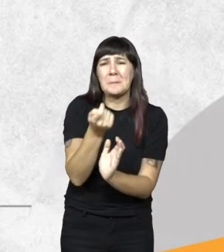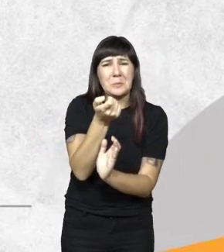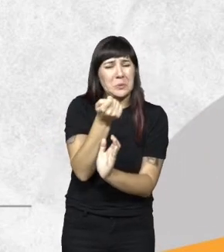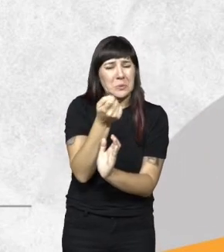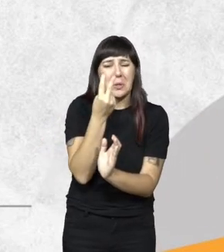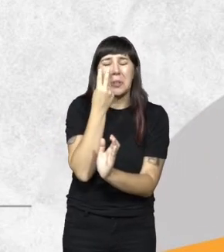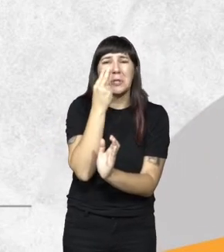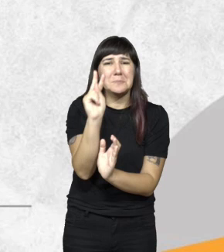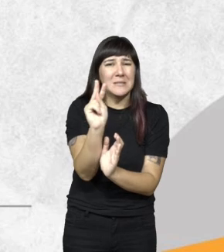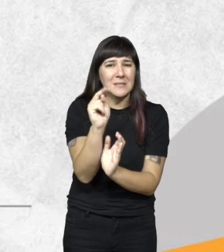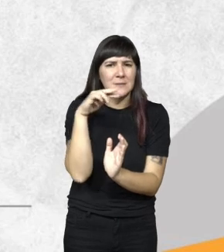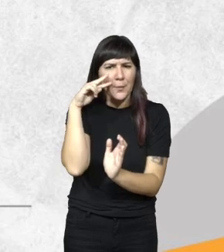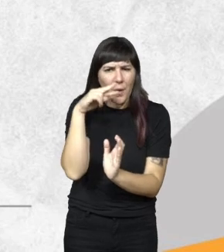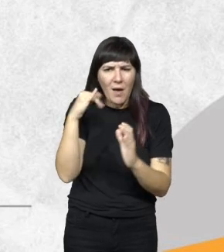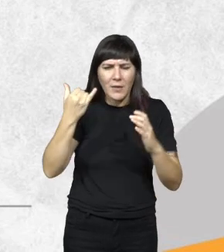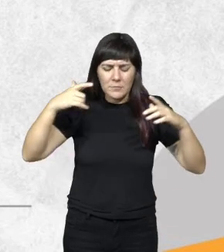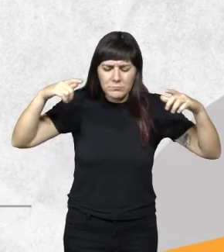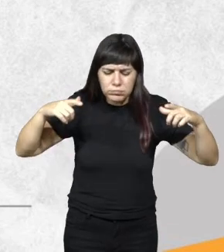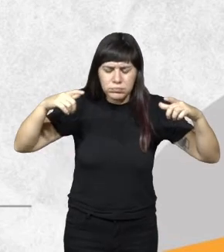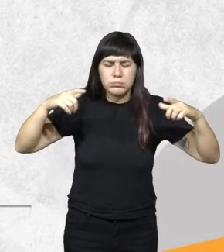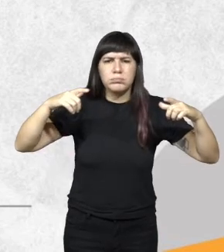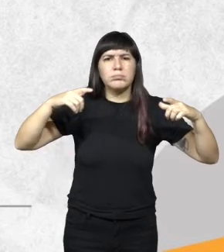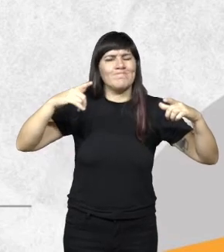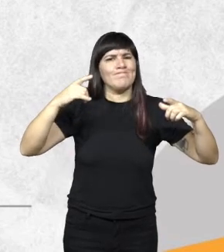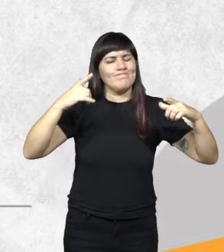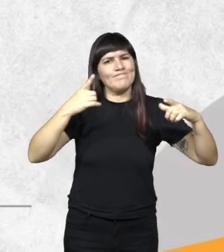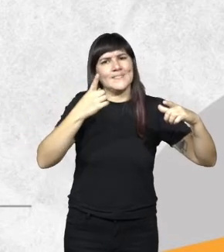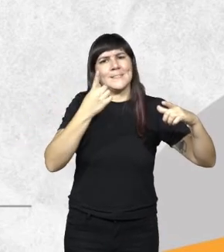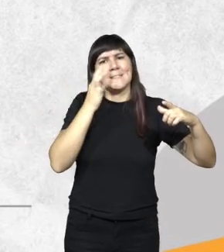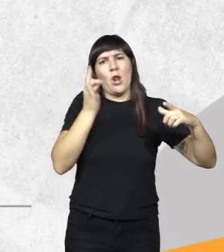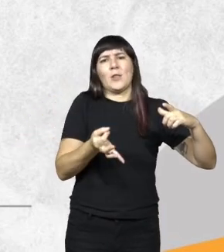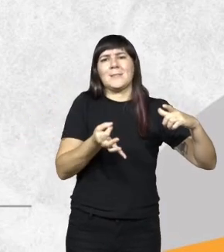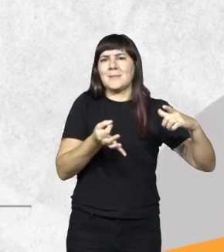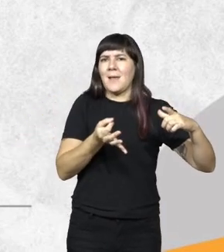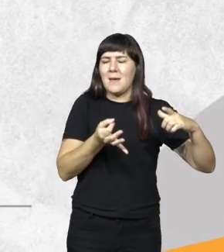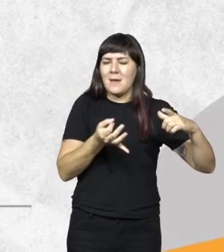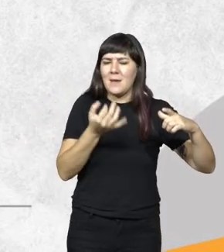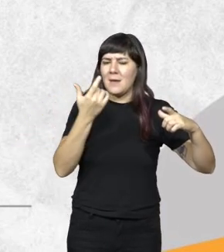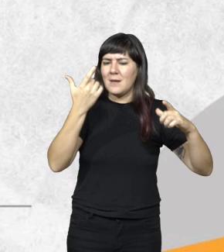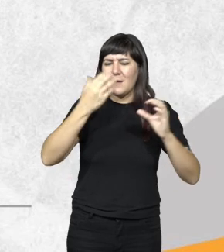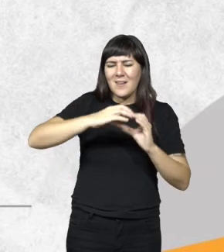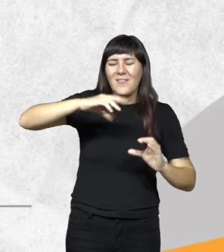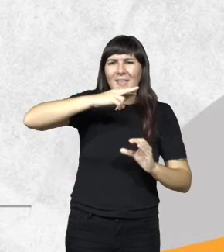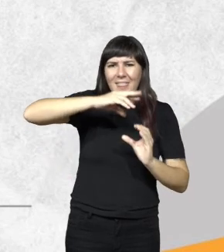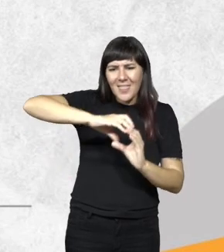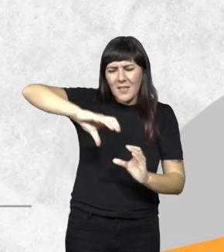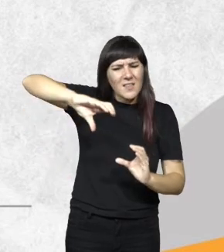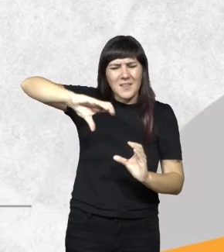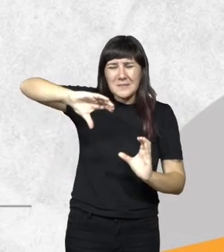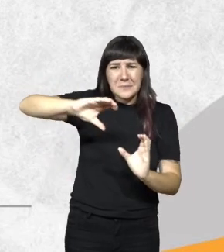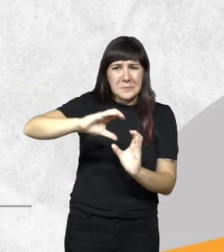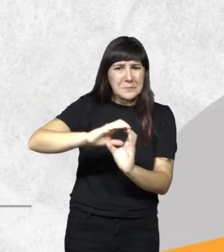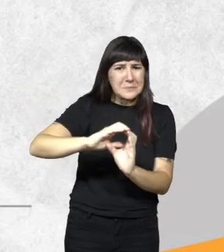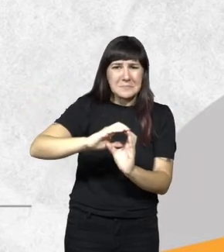se ve notablemente prácticamente la eliminación casi total